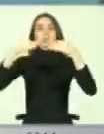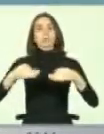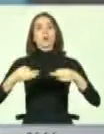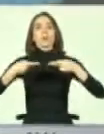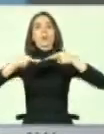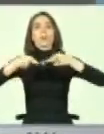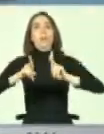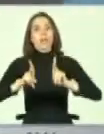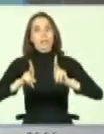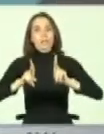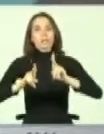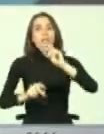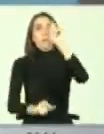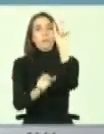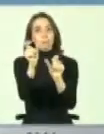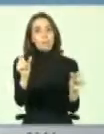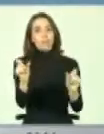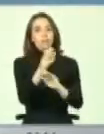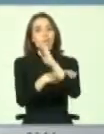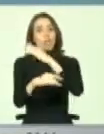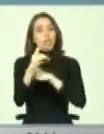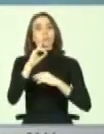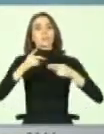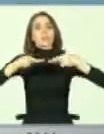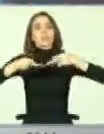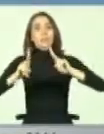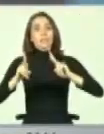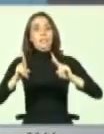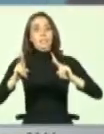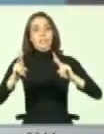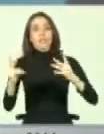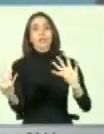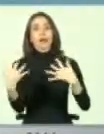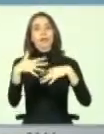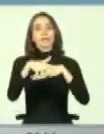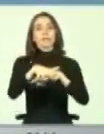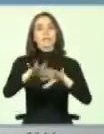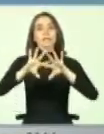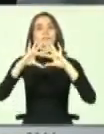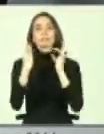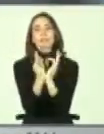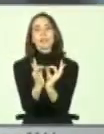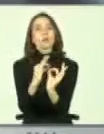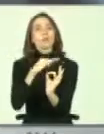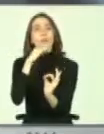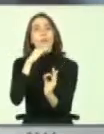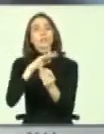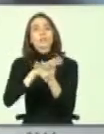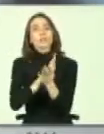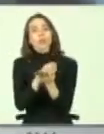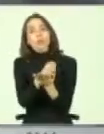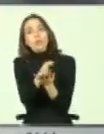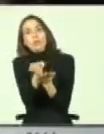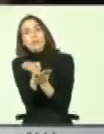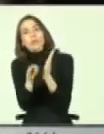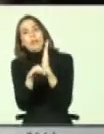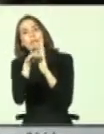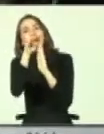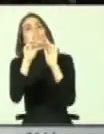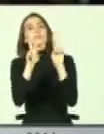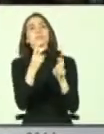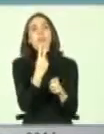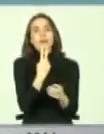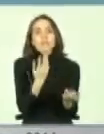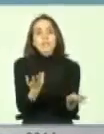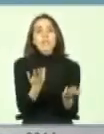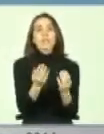el derecho de las personas con discapacidad a integrarse plenamente en todos los ámbitos de la vida. Por cierto, laboral,